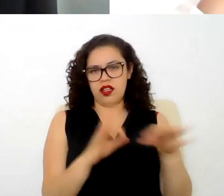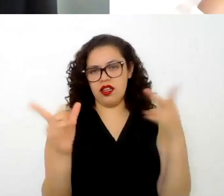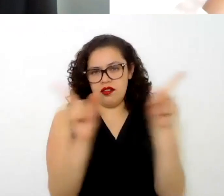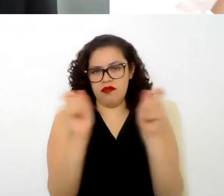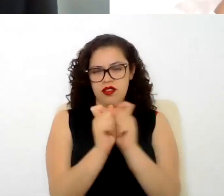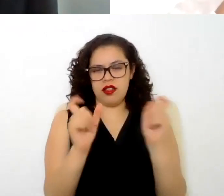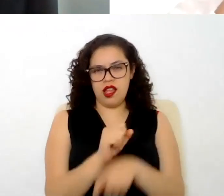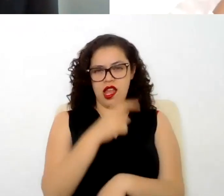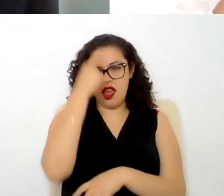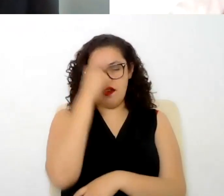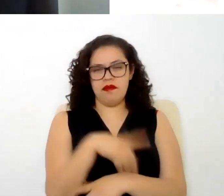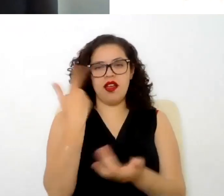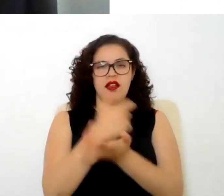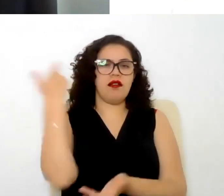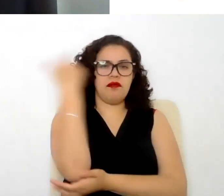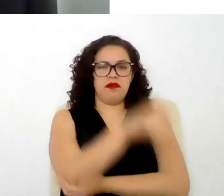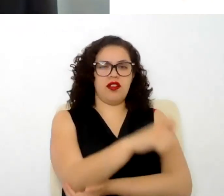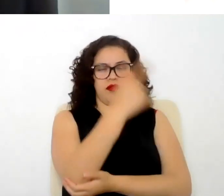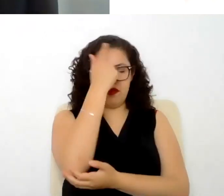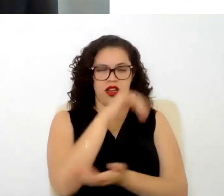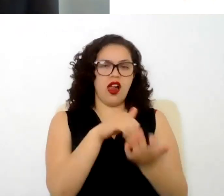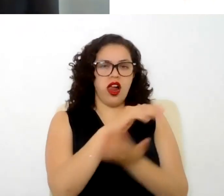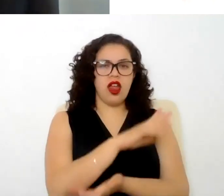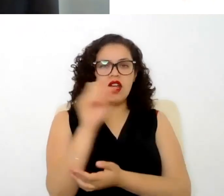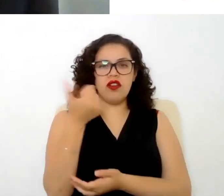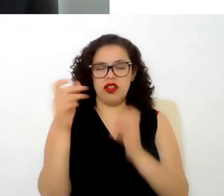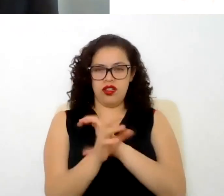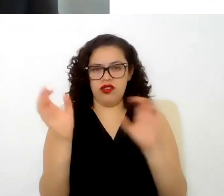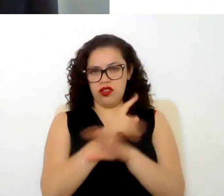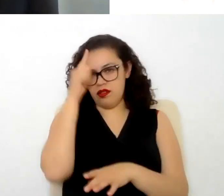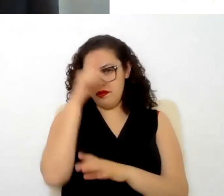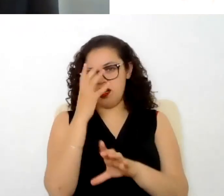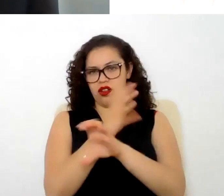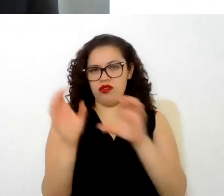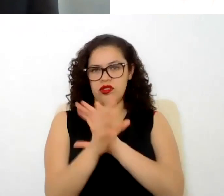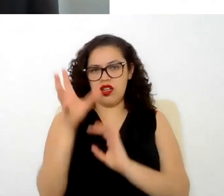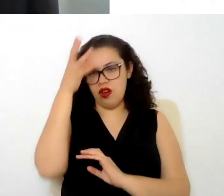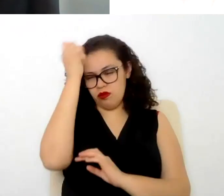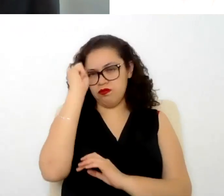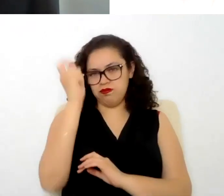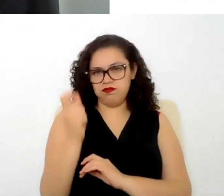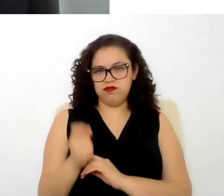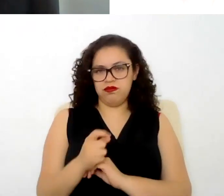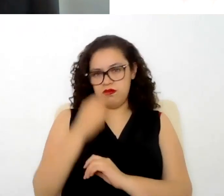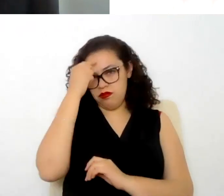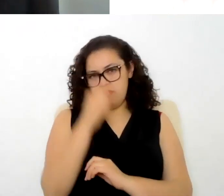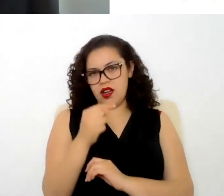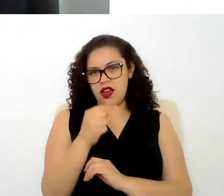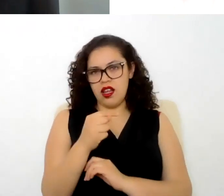en el pago de un finiquito y en algunas ocasiones de un bloque de conceptos de indemnizaciones